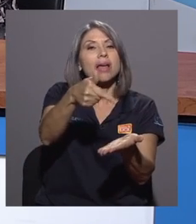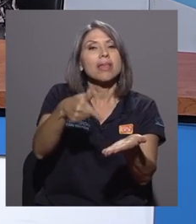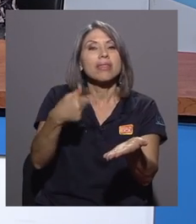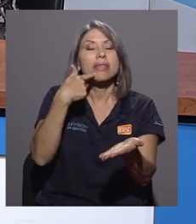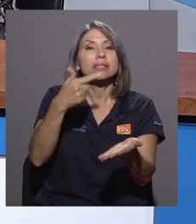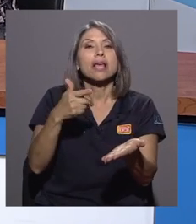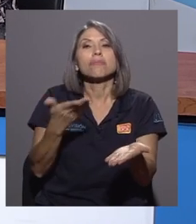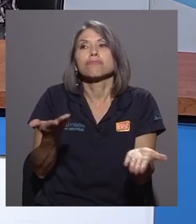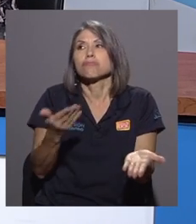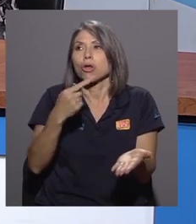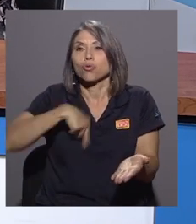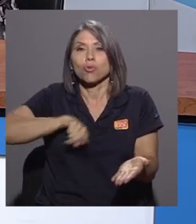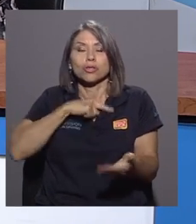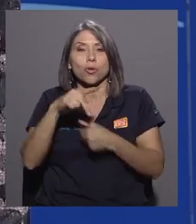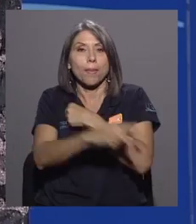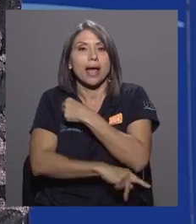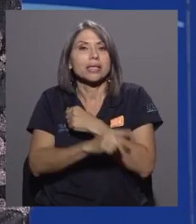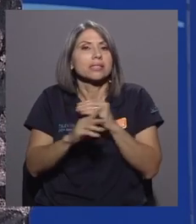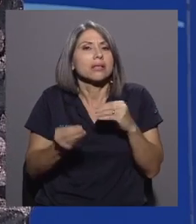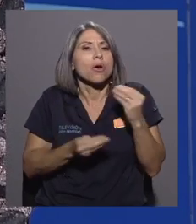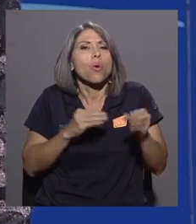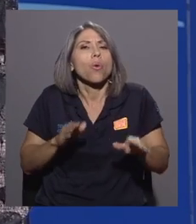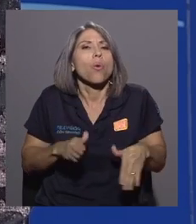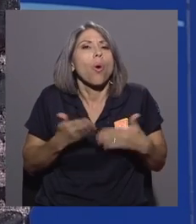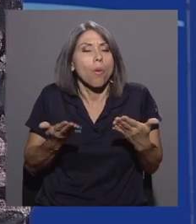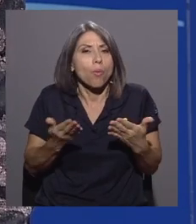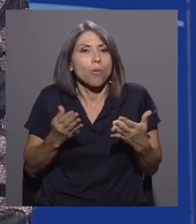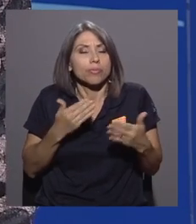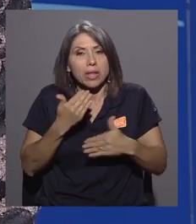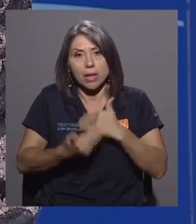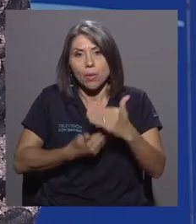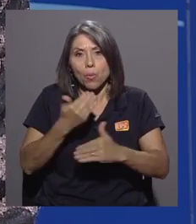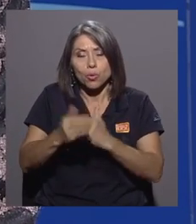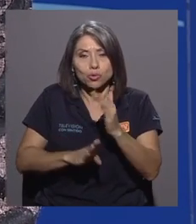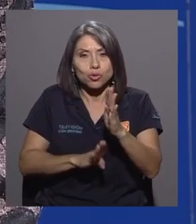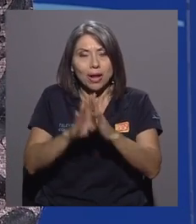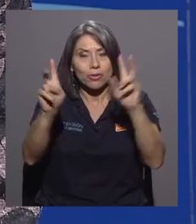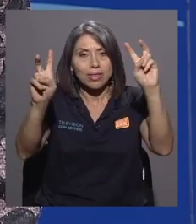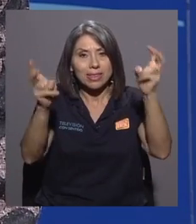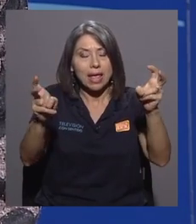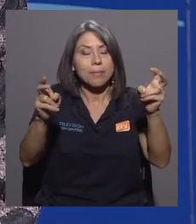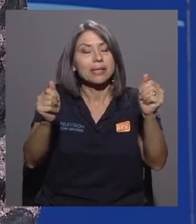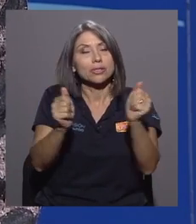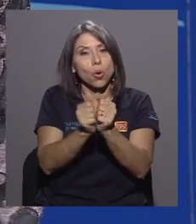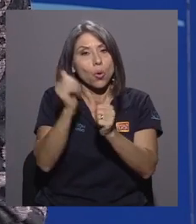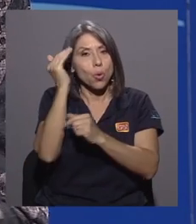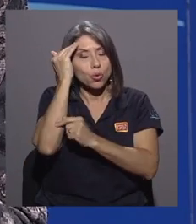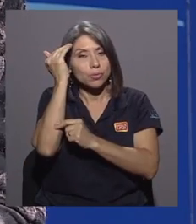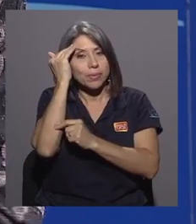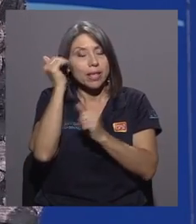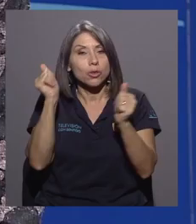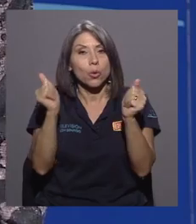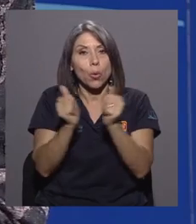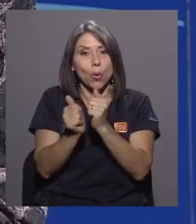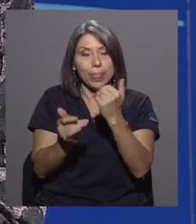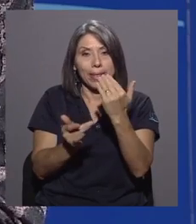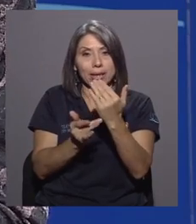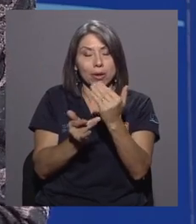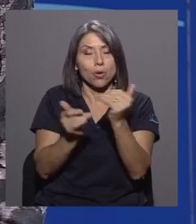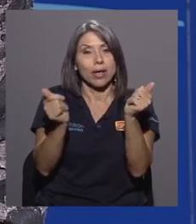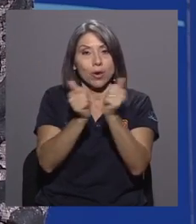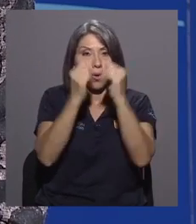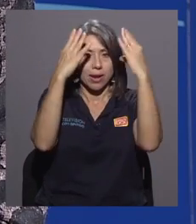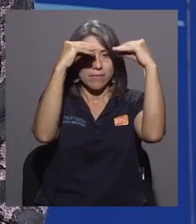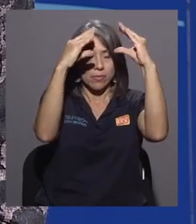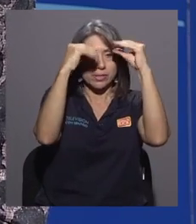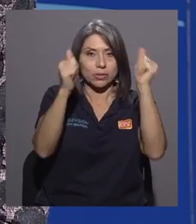vamos evolucionando en temas que tienen que ver con el avance en el conocimiento, que tienen que ver con la tecnología, la información,